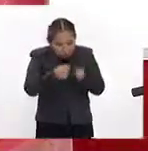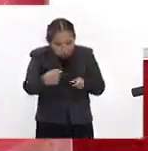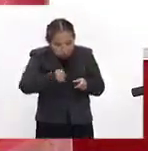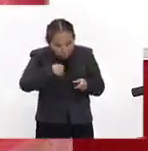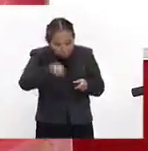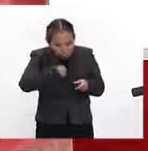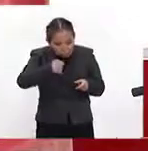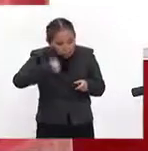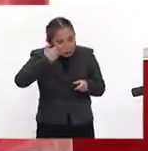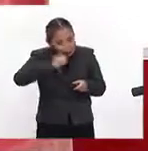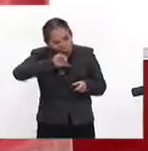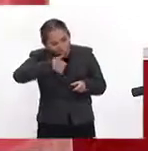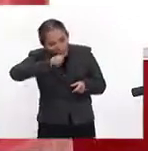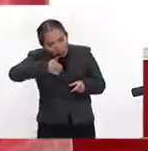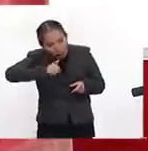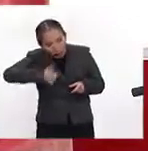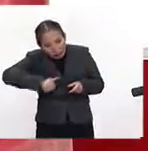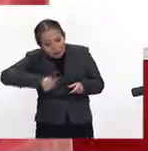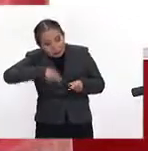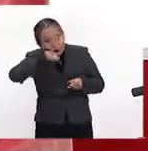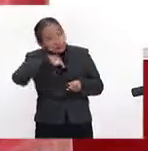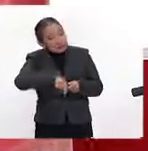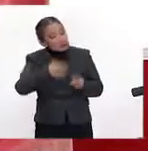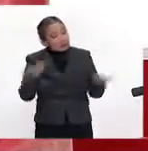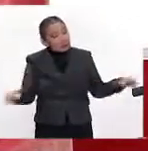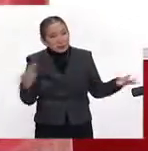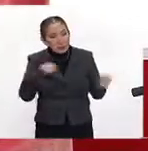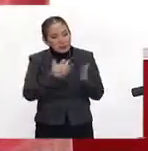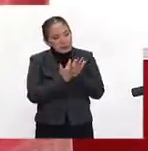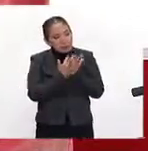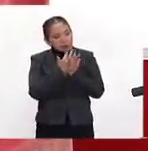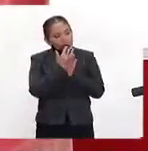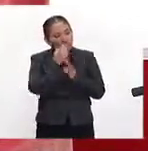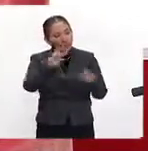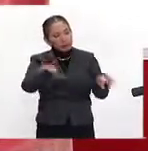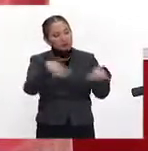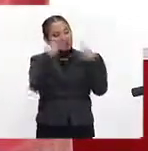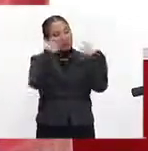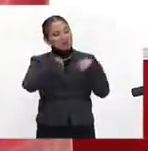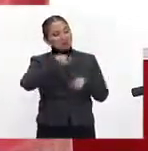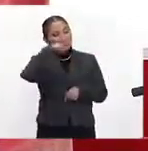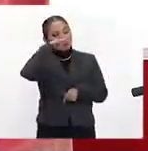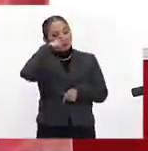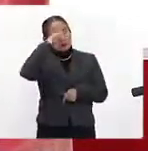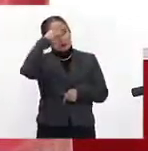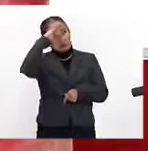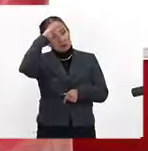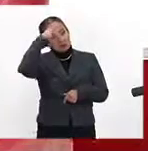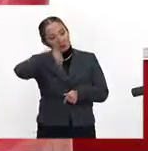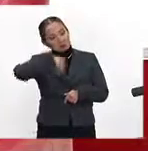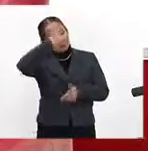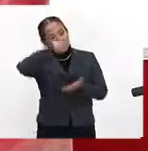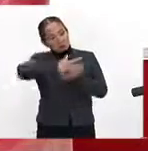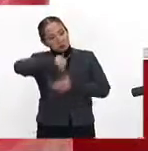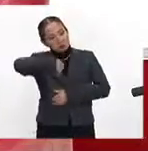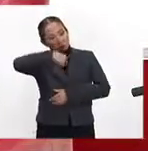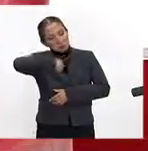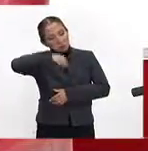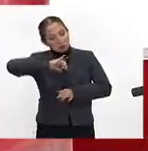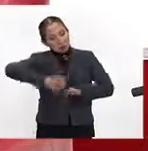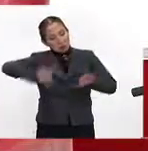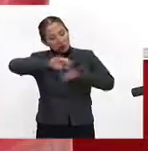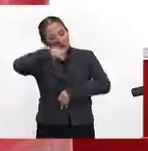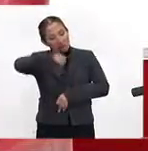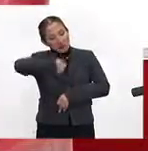yo, yo, quiero ver otro, quiero ver otro, eso sube el narcisismo porque entonces solo piensas en ti y eso hace que solamente te